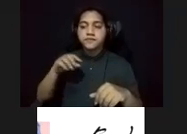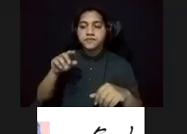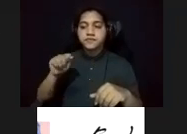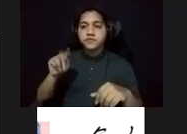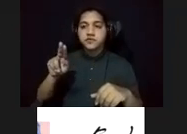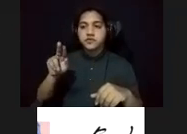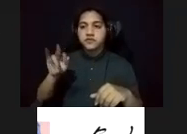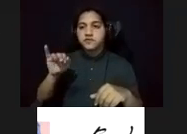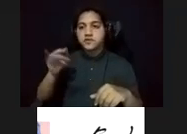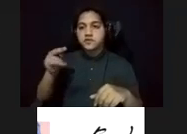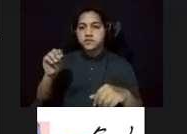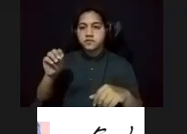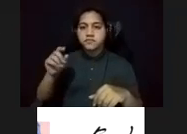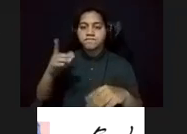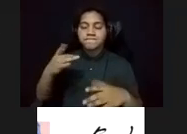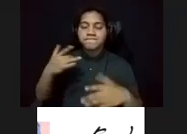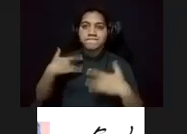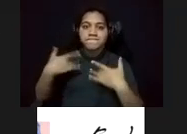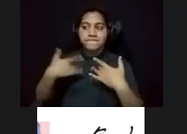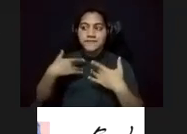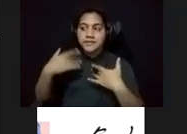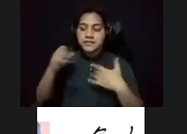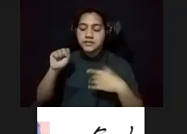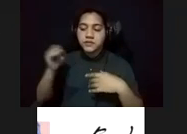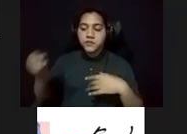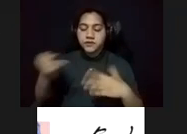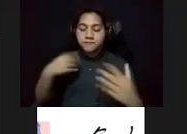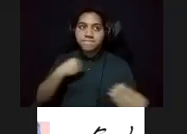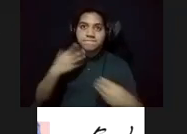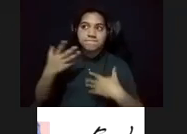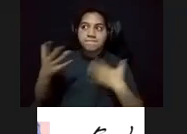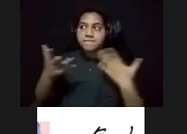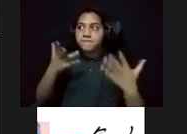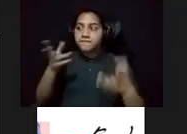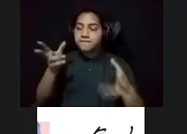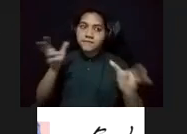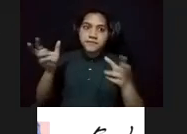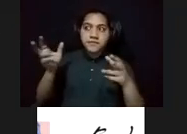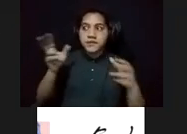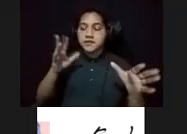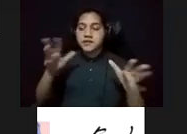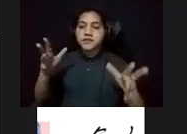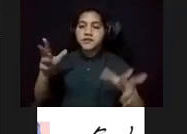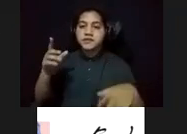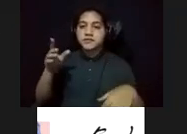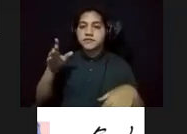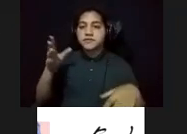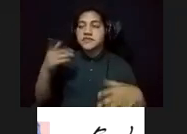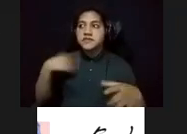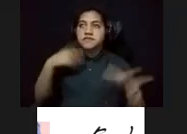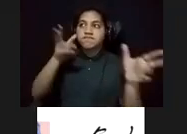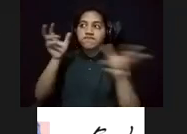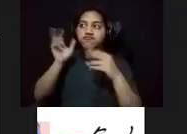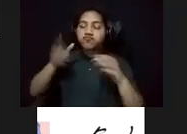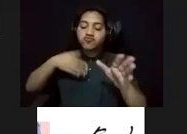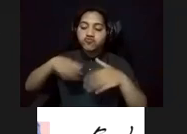inquieto hacia su viejo San Juan y lo que contempla por su transitar en la ciudad. En la